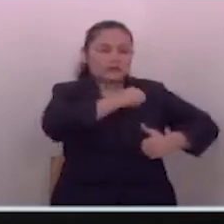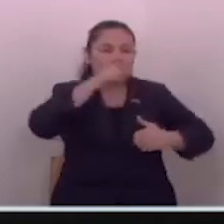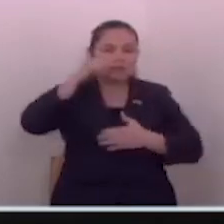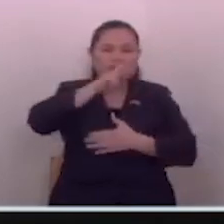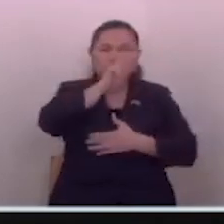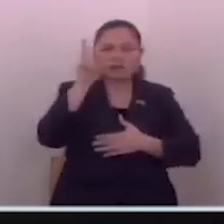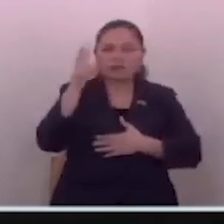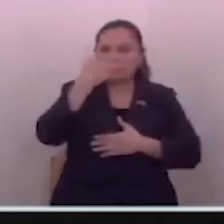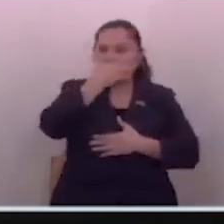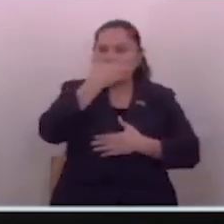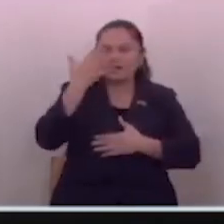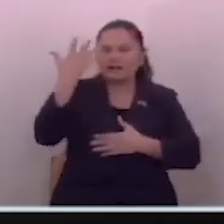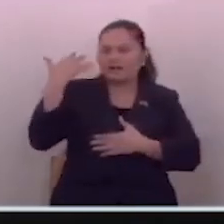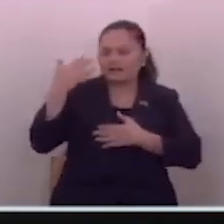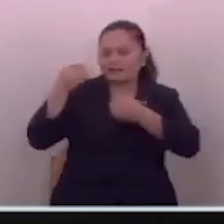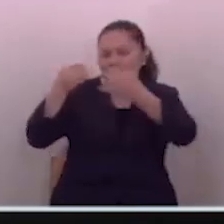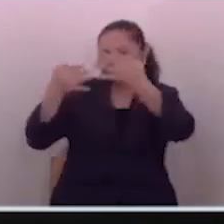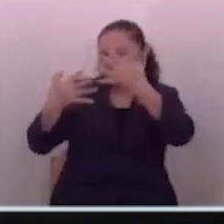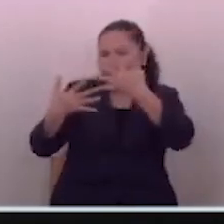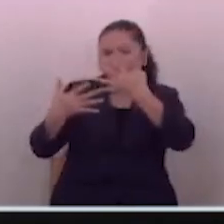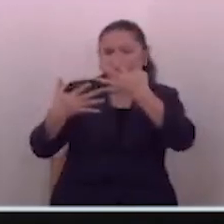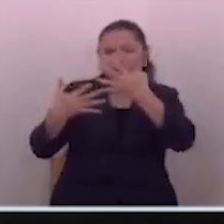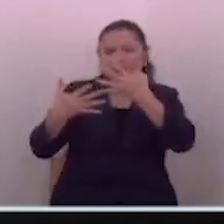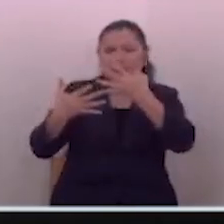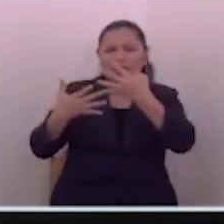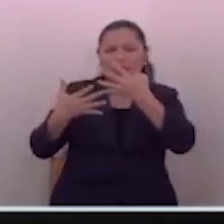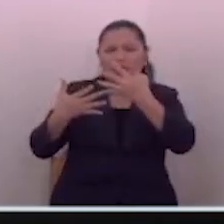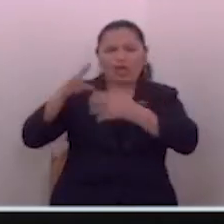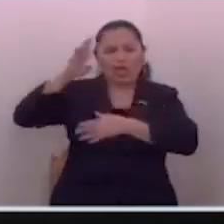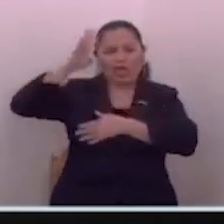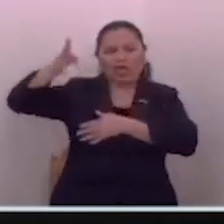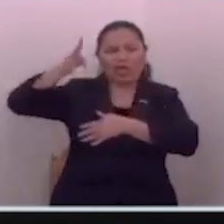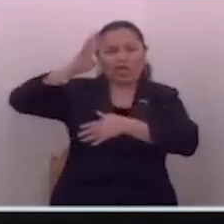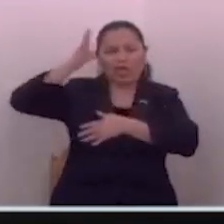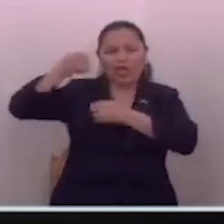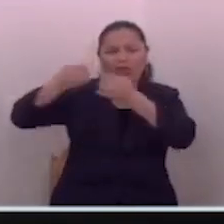en fin, un montón de mentiras.